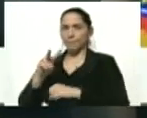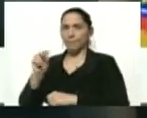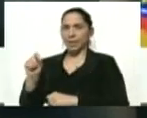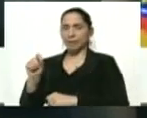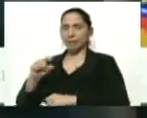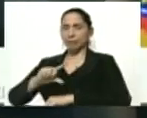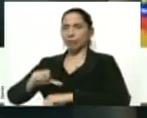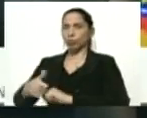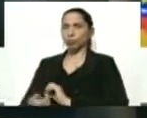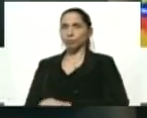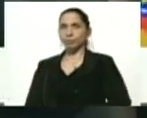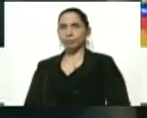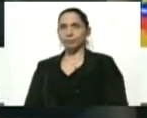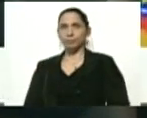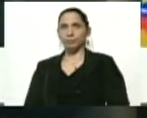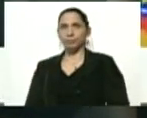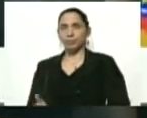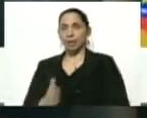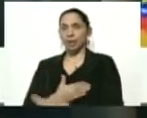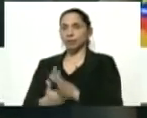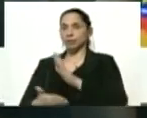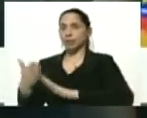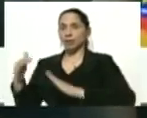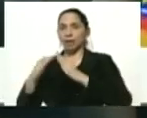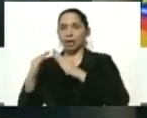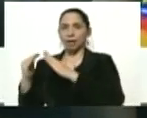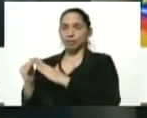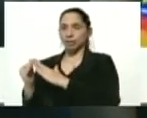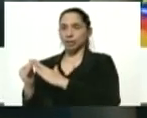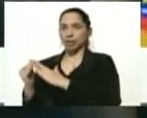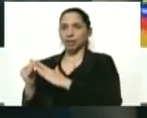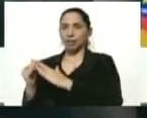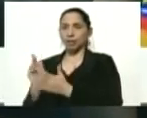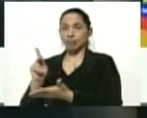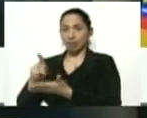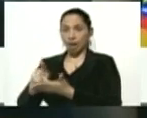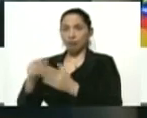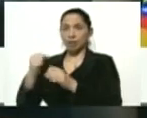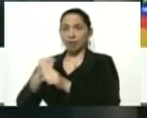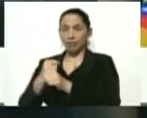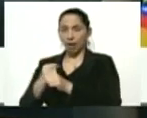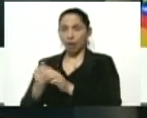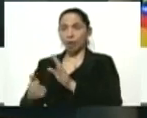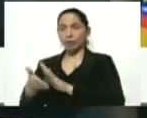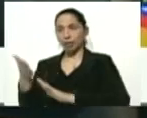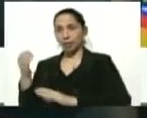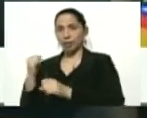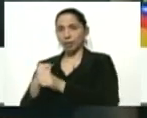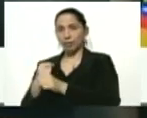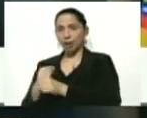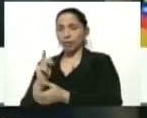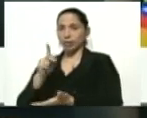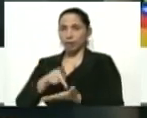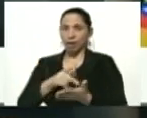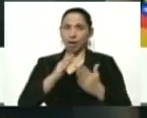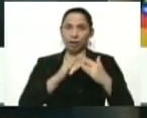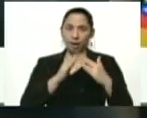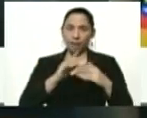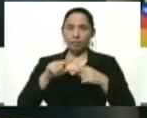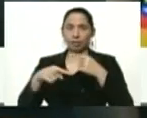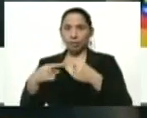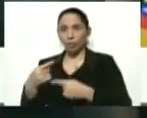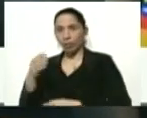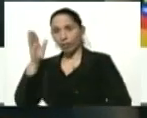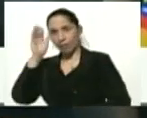en el lavado de las manos antes de salir de la casa, al llegar al trabajo, al salir del trabajo, al llegar a la casa, después de ir al